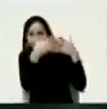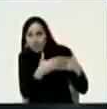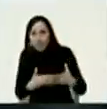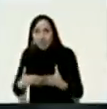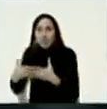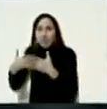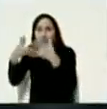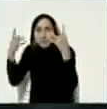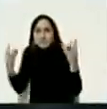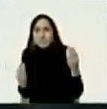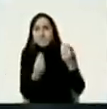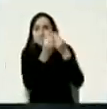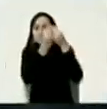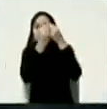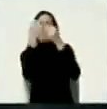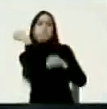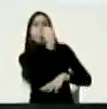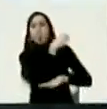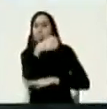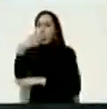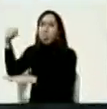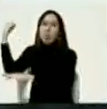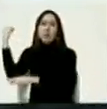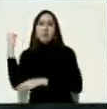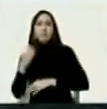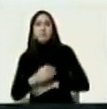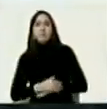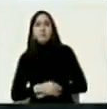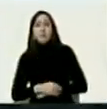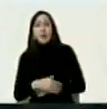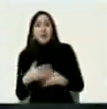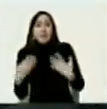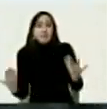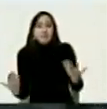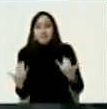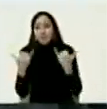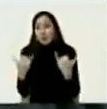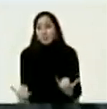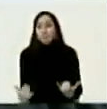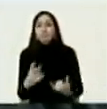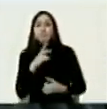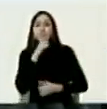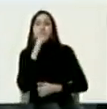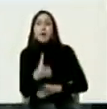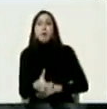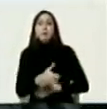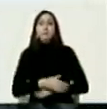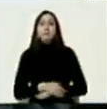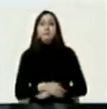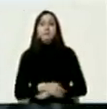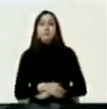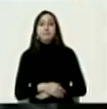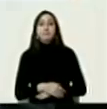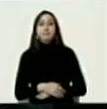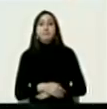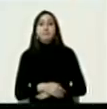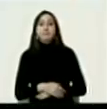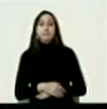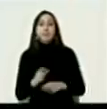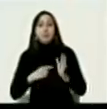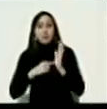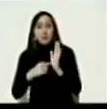han pateado la mesa varias veces y han terminado donde están han terminado donde están